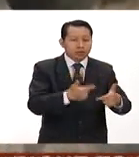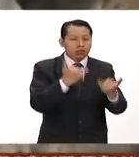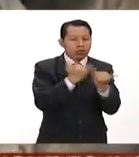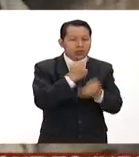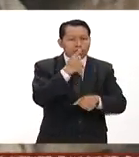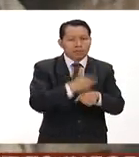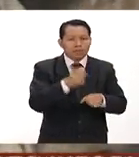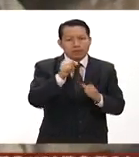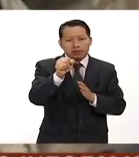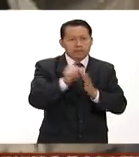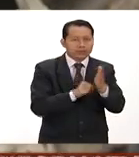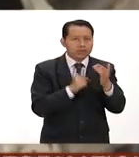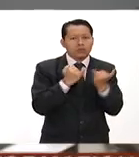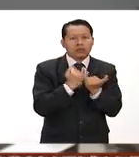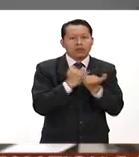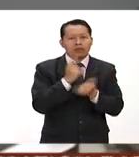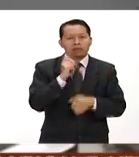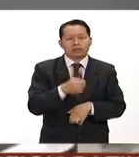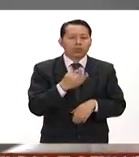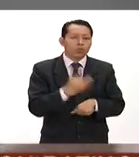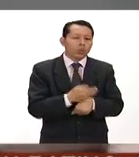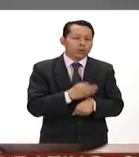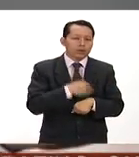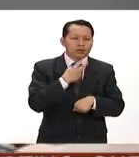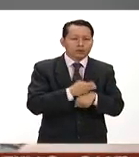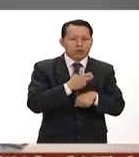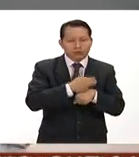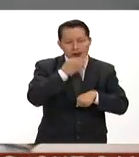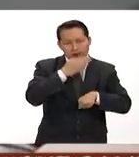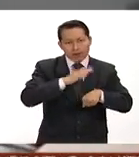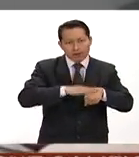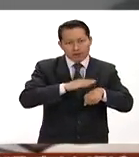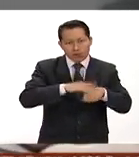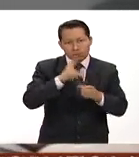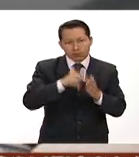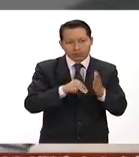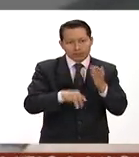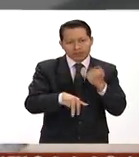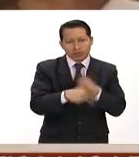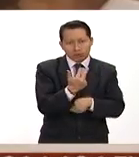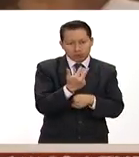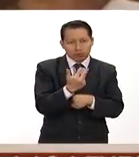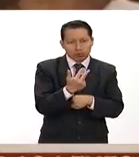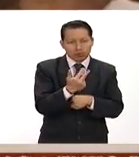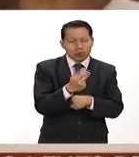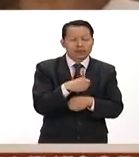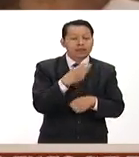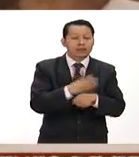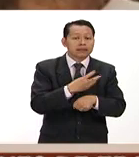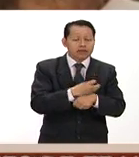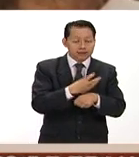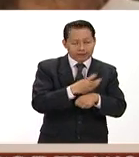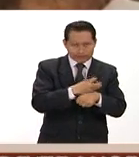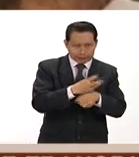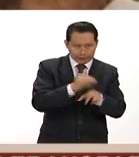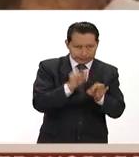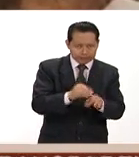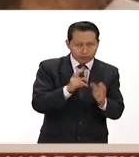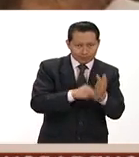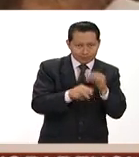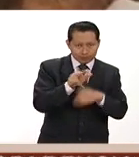semestre ahorita tendríamos la segunda convocatoria en el 2018 y la tercera perdón la tercera convocatoria en el 2018